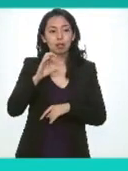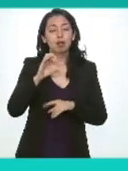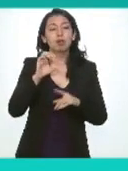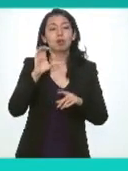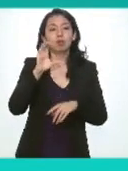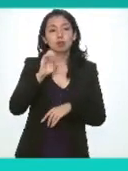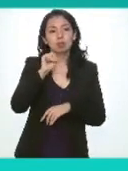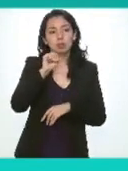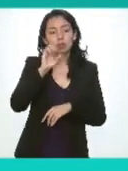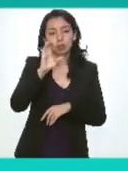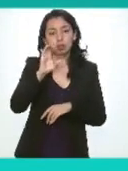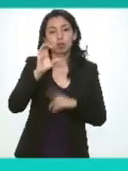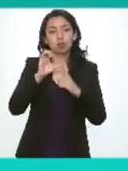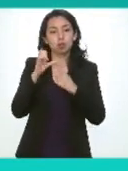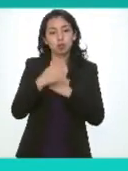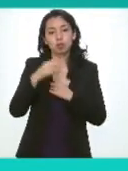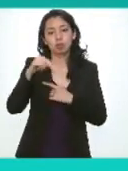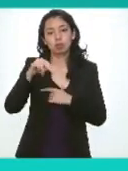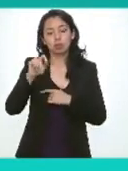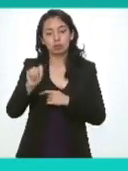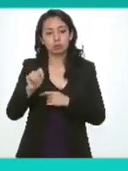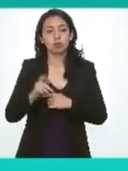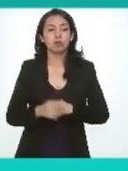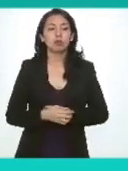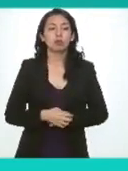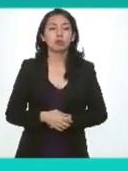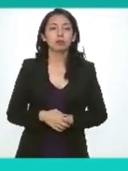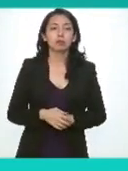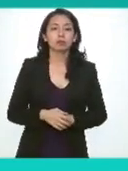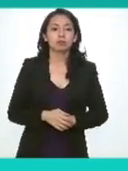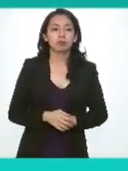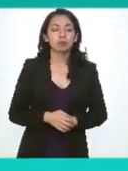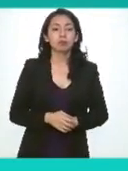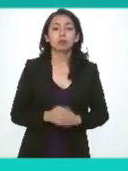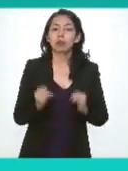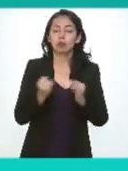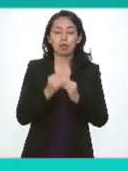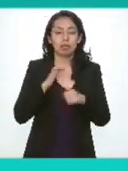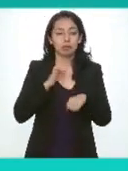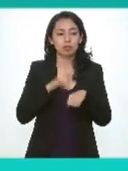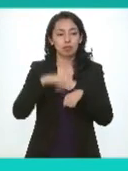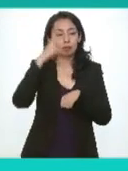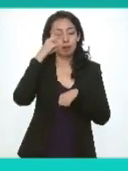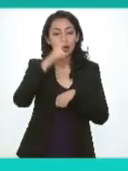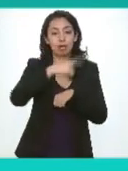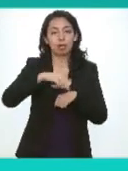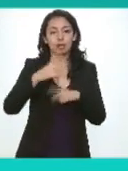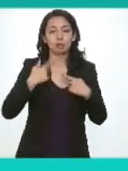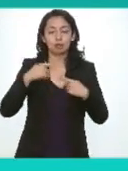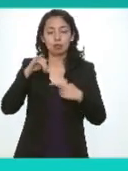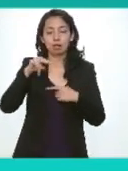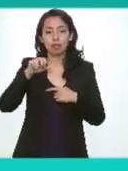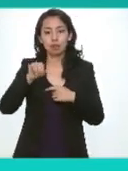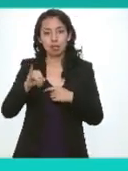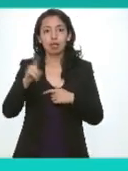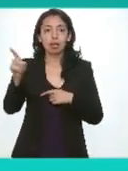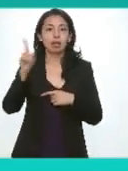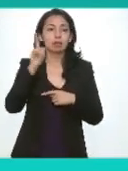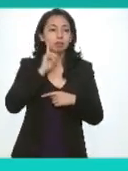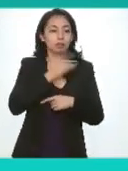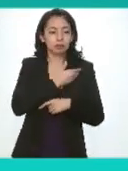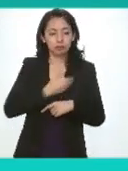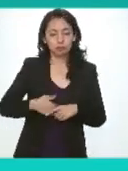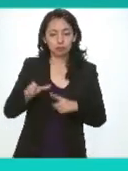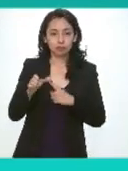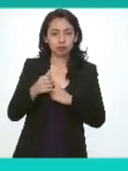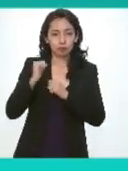del sistema y en especial a los comisionados del INAI la presidenta Blanca Lilia